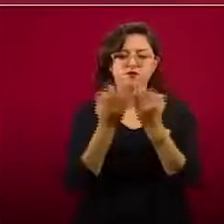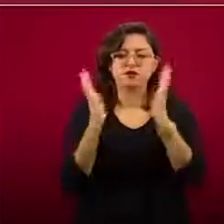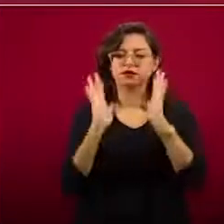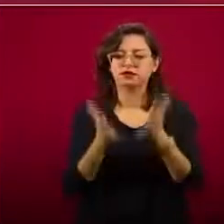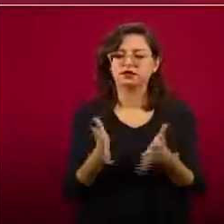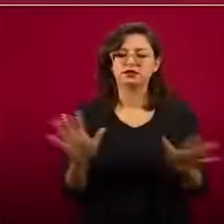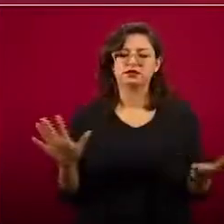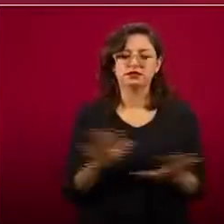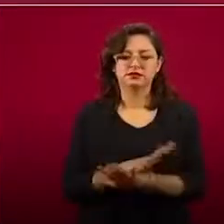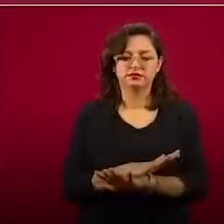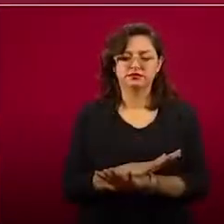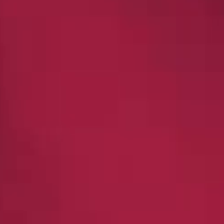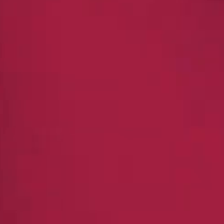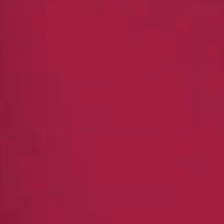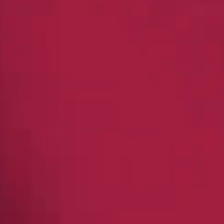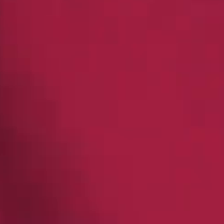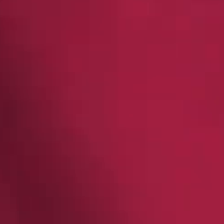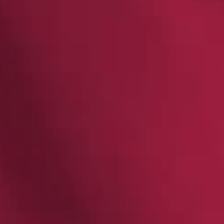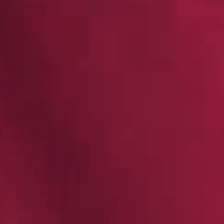no es lo mismo.